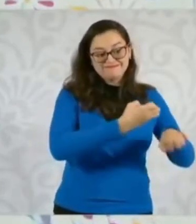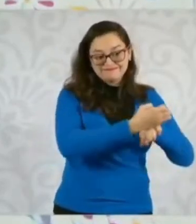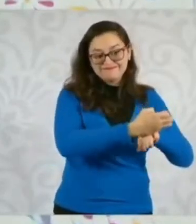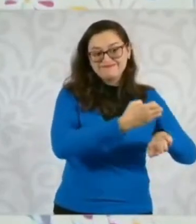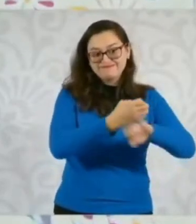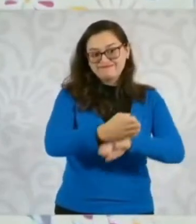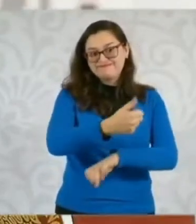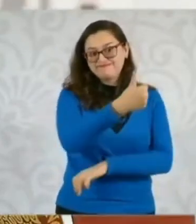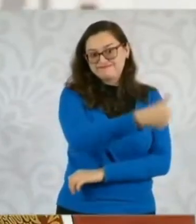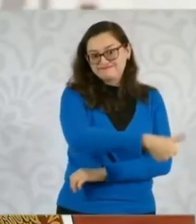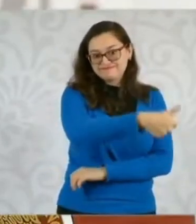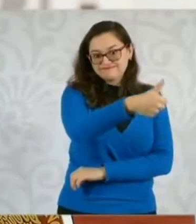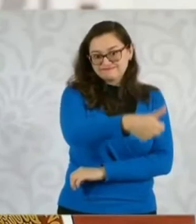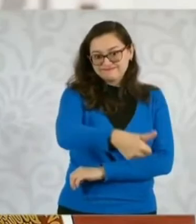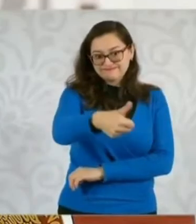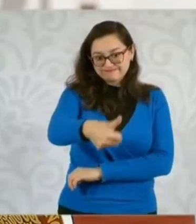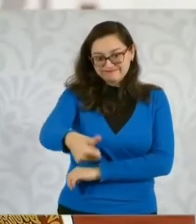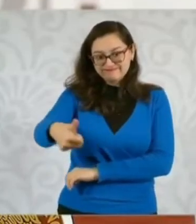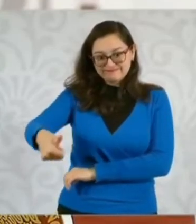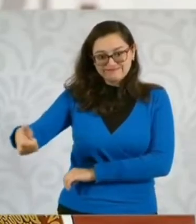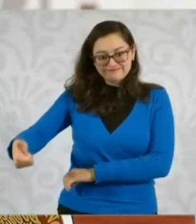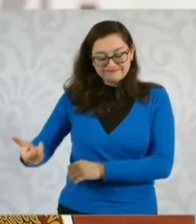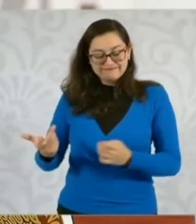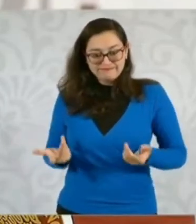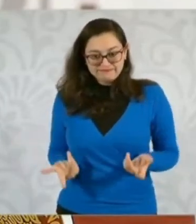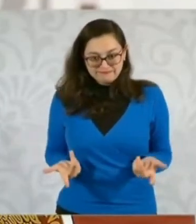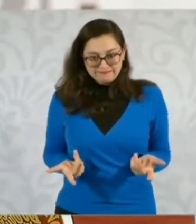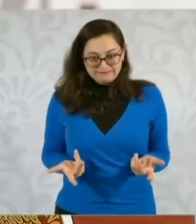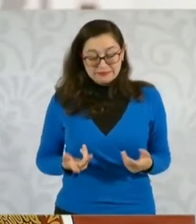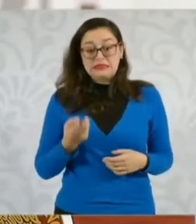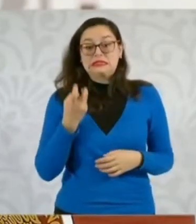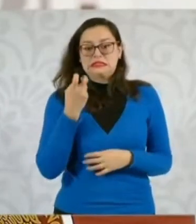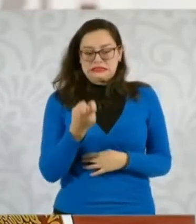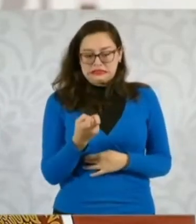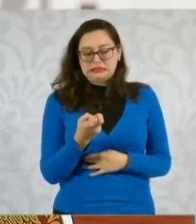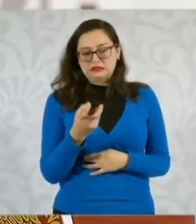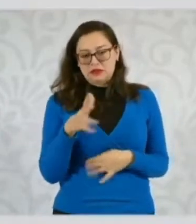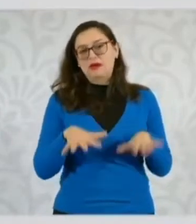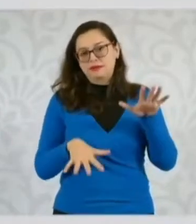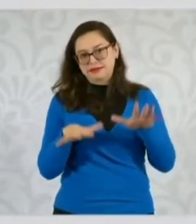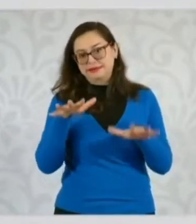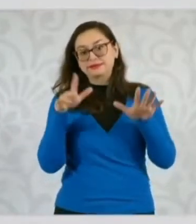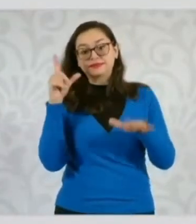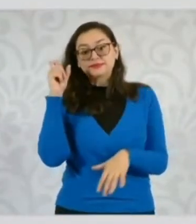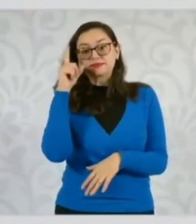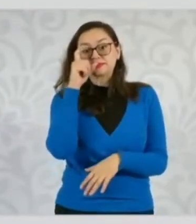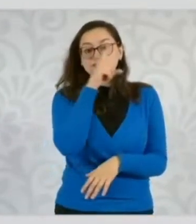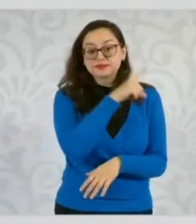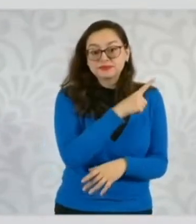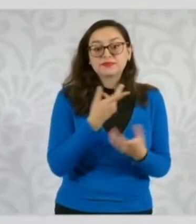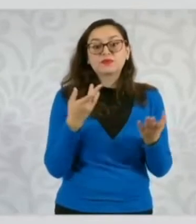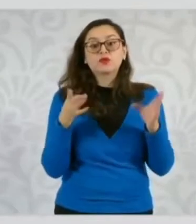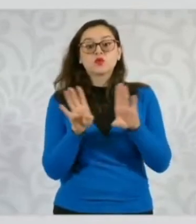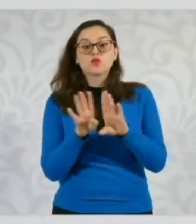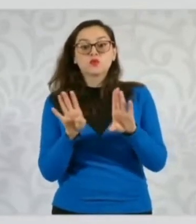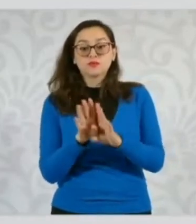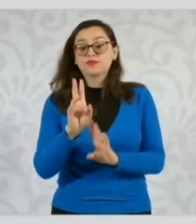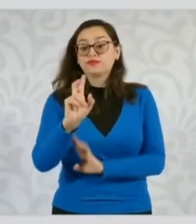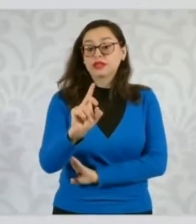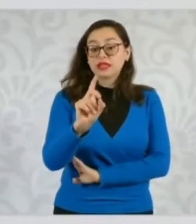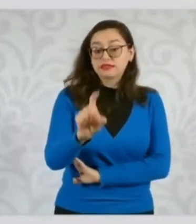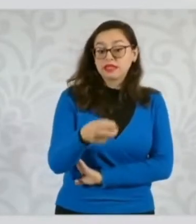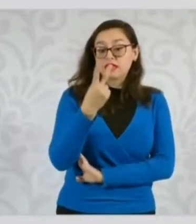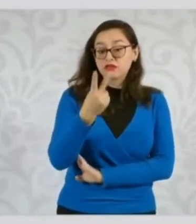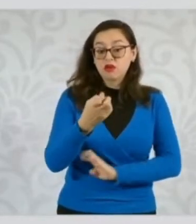jurídicamente con los estados. Entonces, lo que estamos trabajando también es la coordinación de las 32